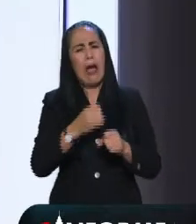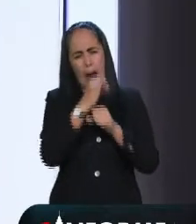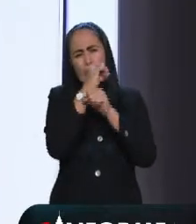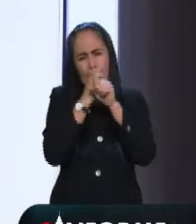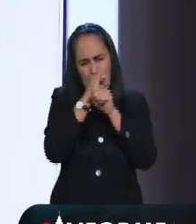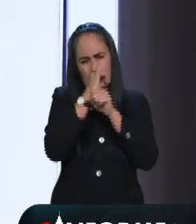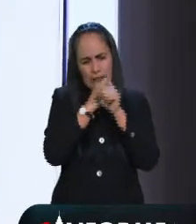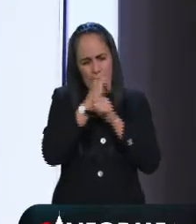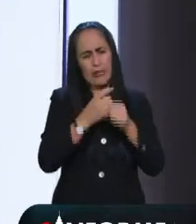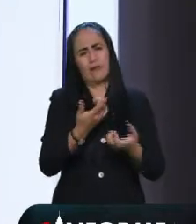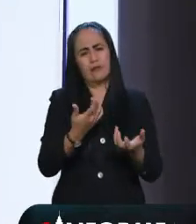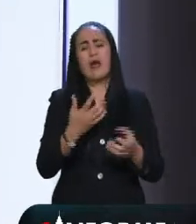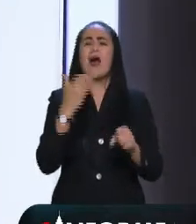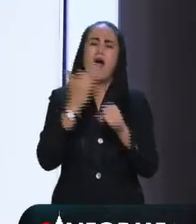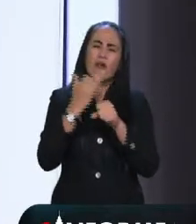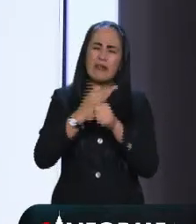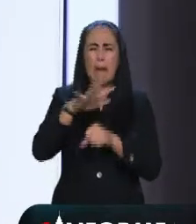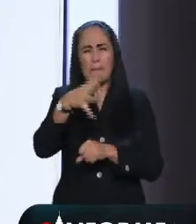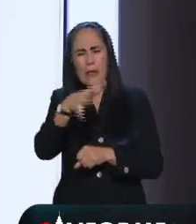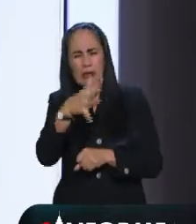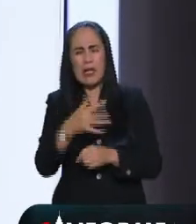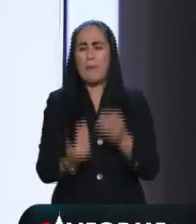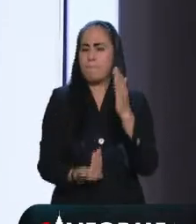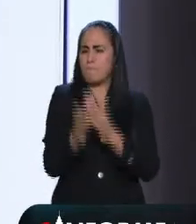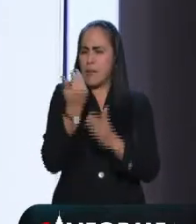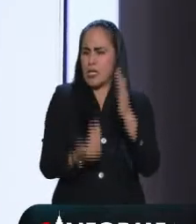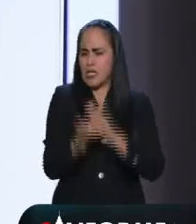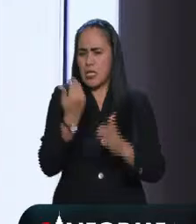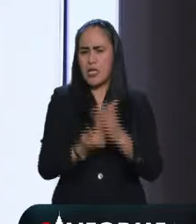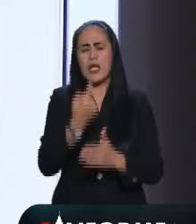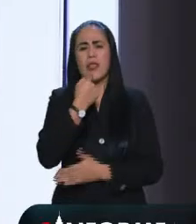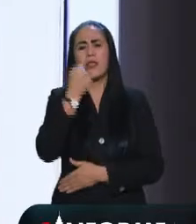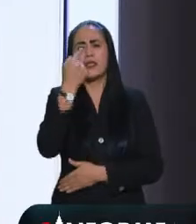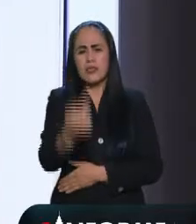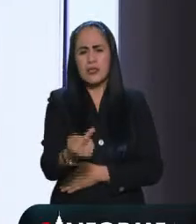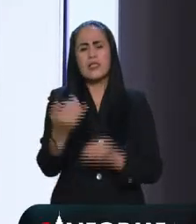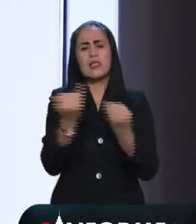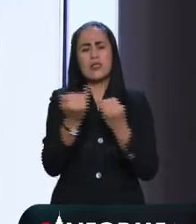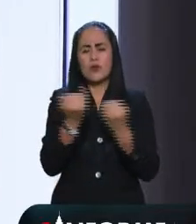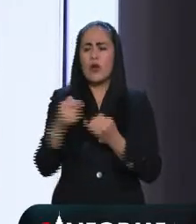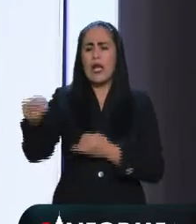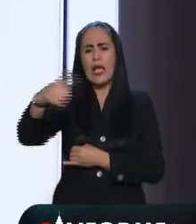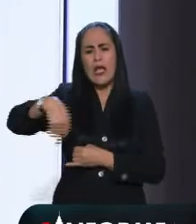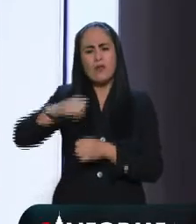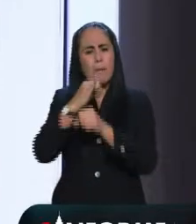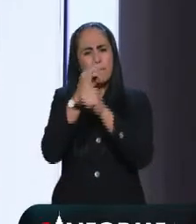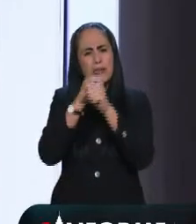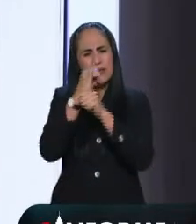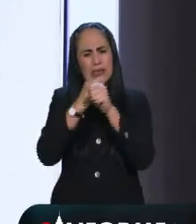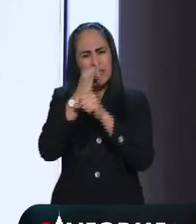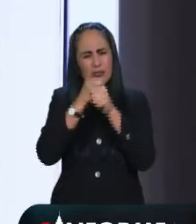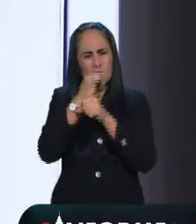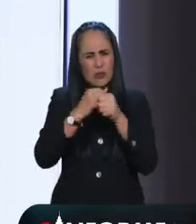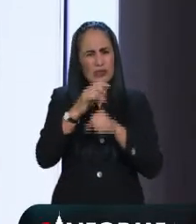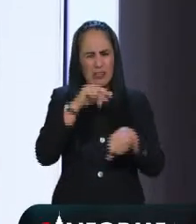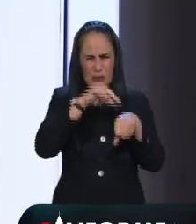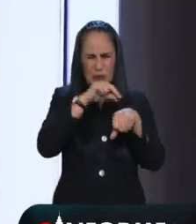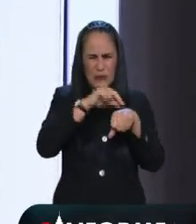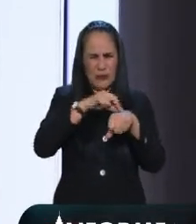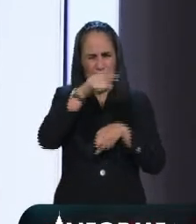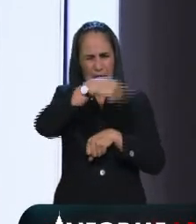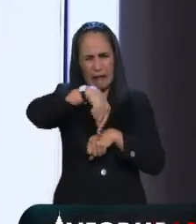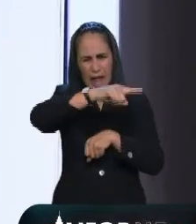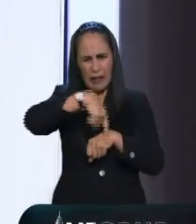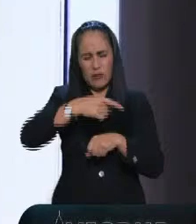en el que nos encontramos, lo que se dijo en la mañana, lo que se ha estado diciendo por parte de estudios médicos, y para darle una lectura a todo este